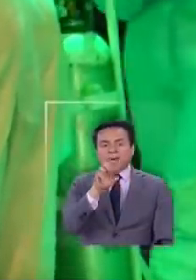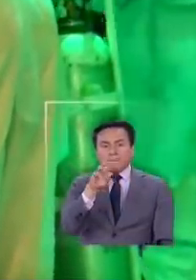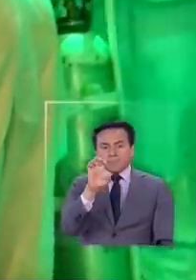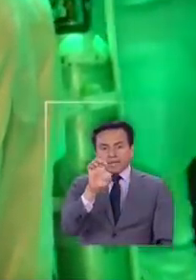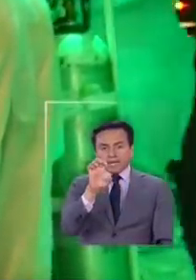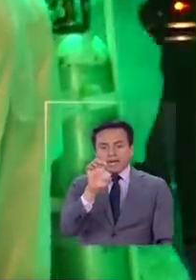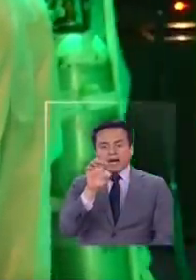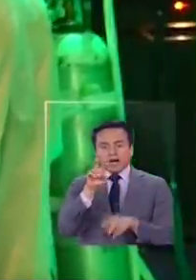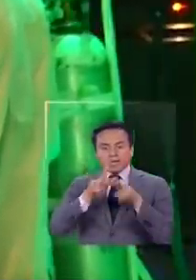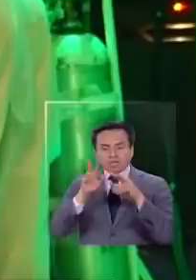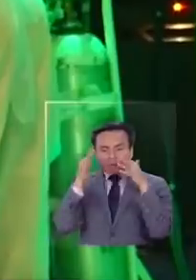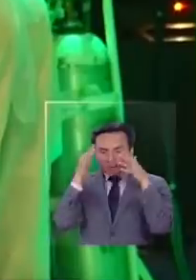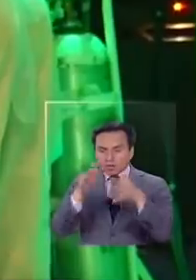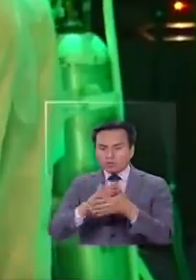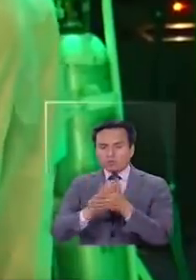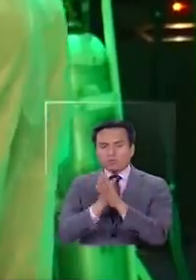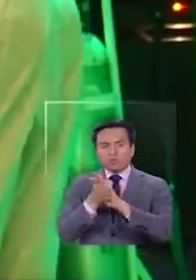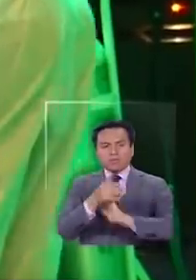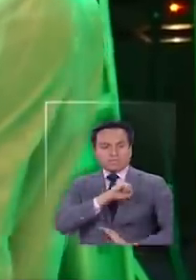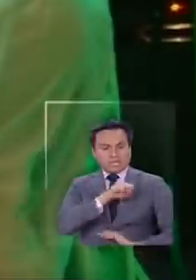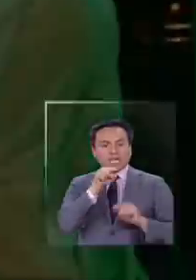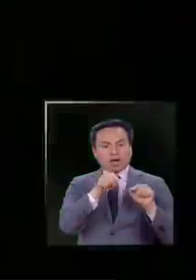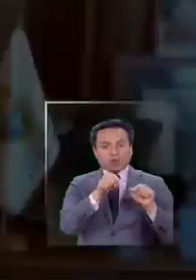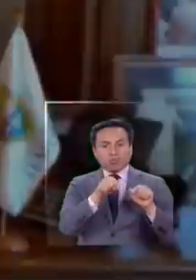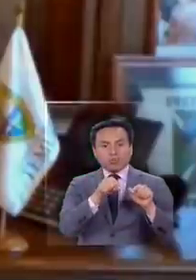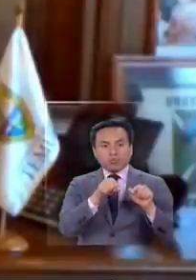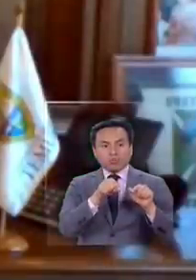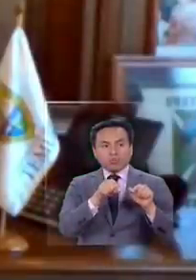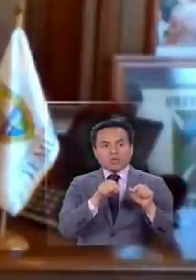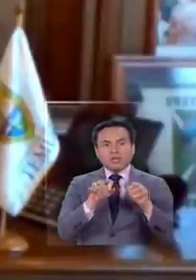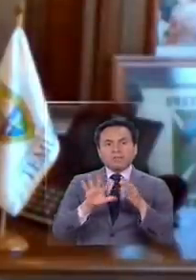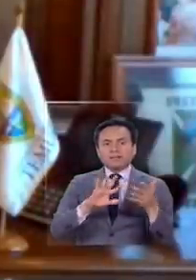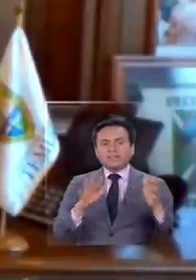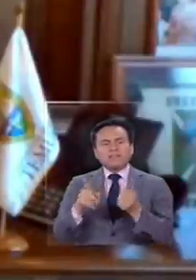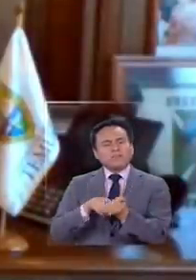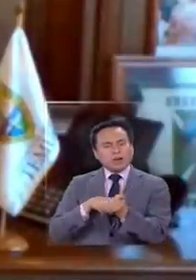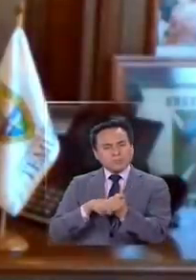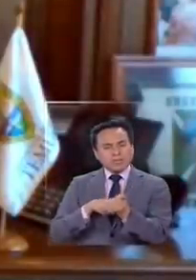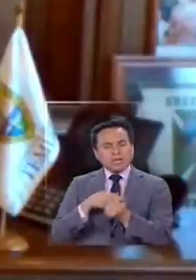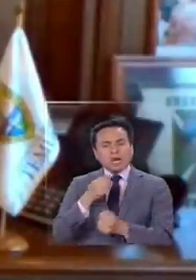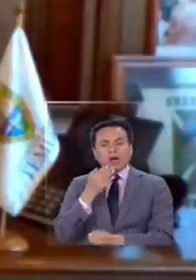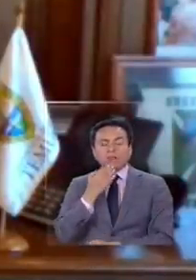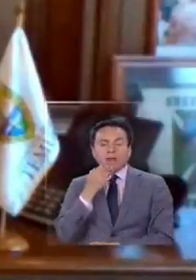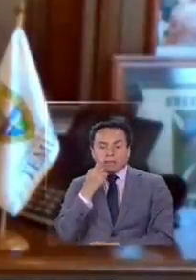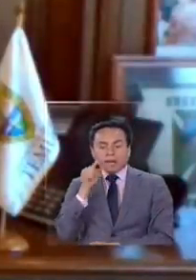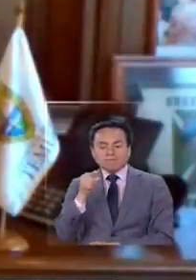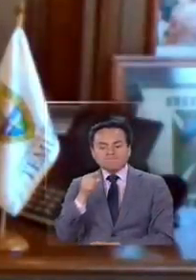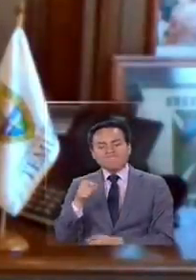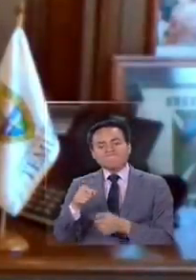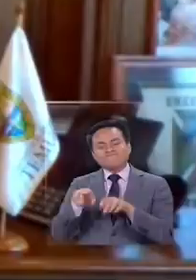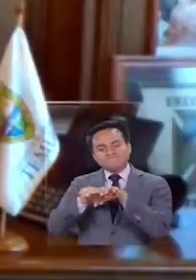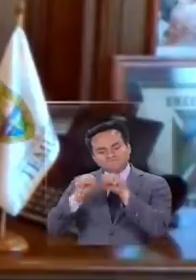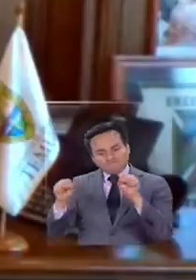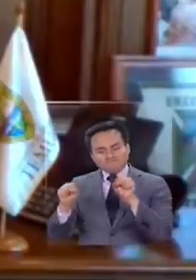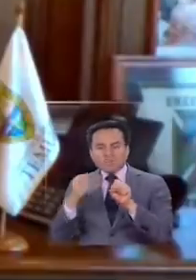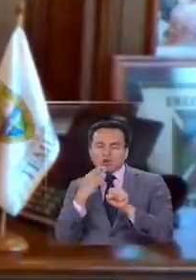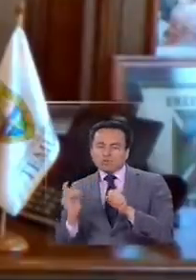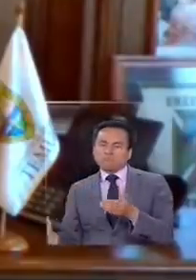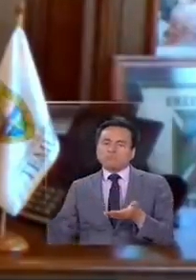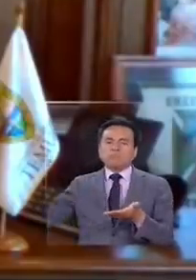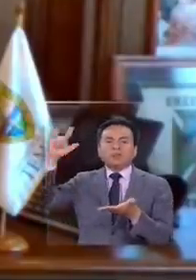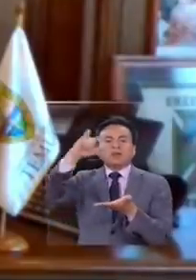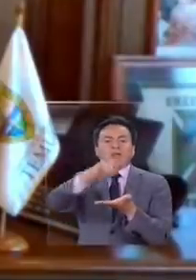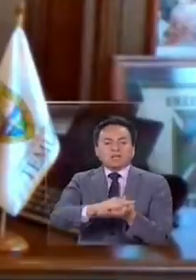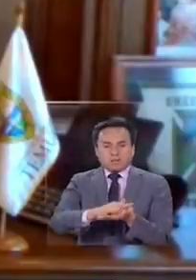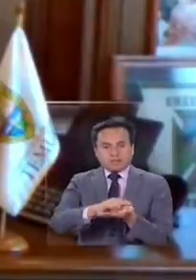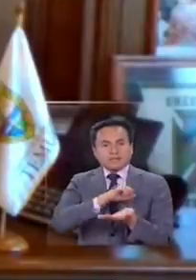tratamientos a nivel de Santiago y al parecer la familia o él también resolvieron que se trasladara